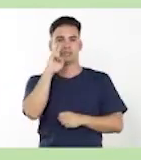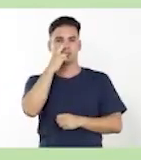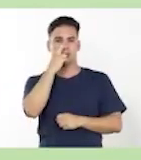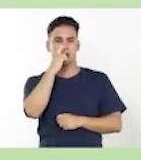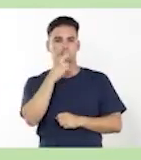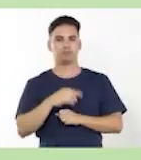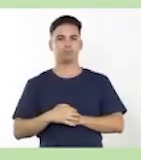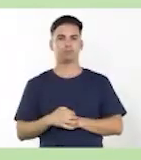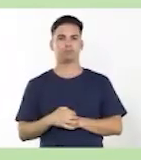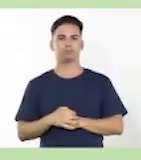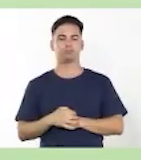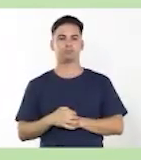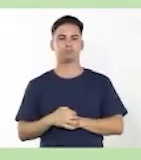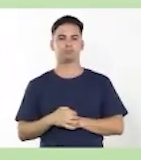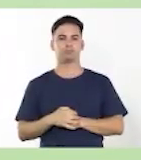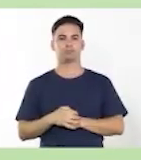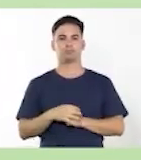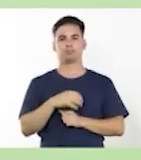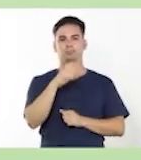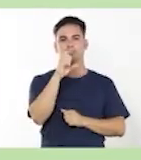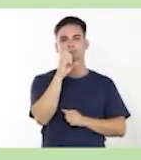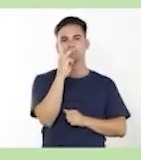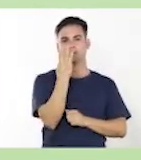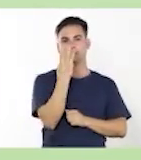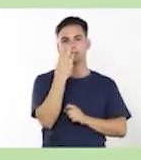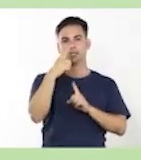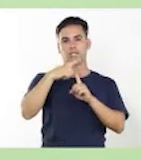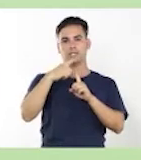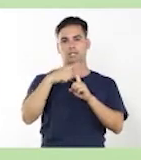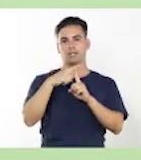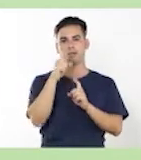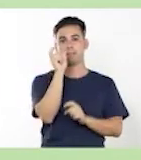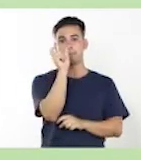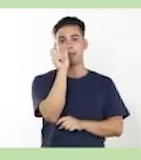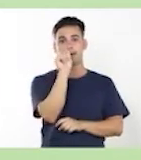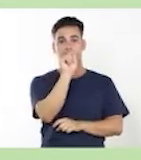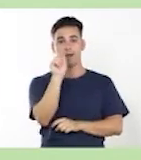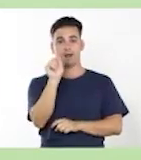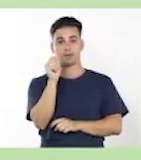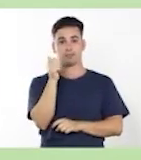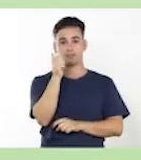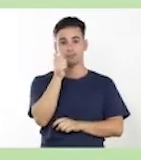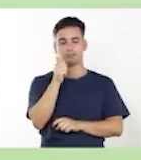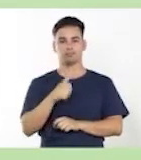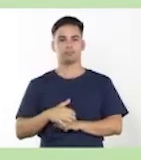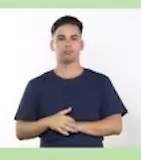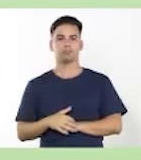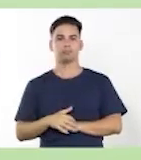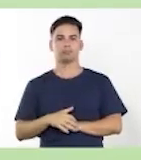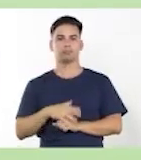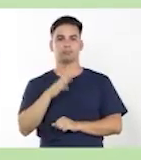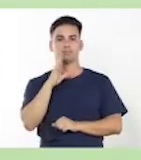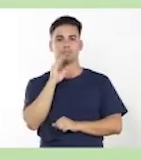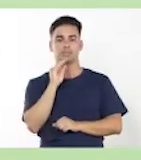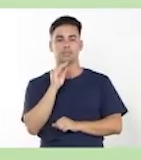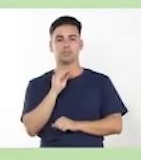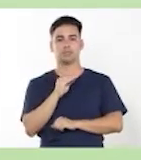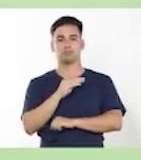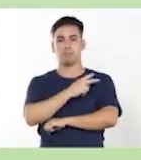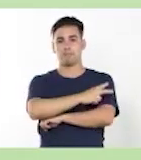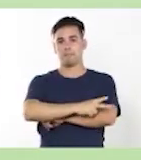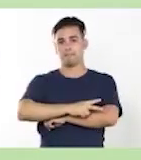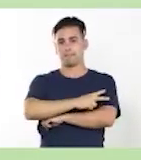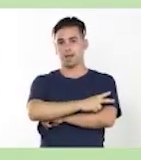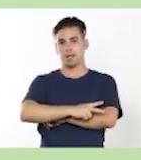adecuada. Inciso A, el país nos convoca a hacer